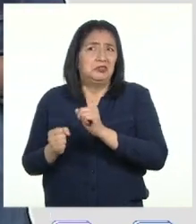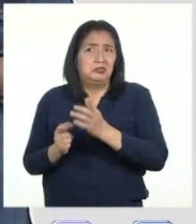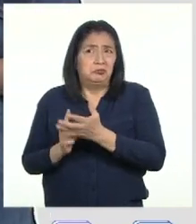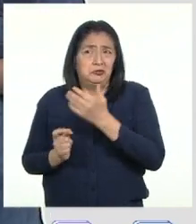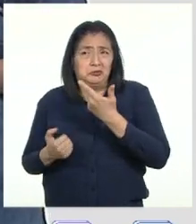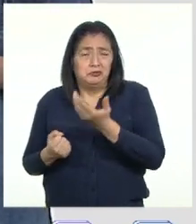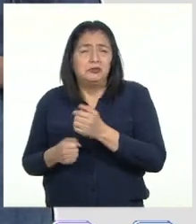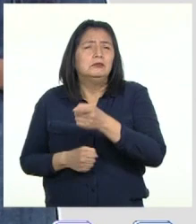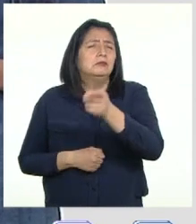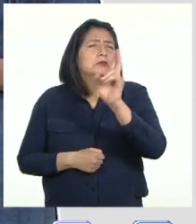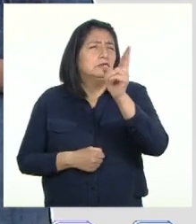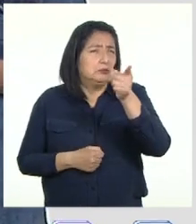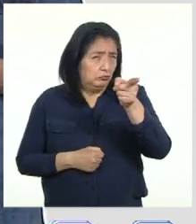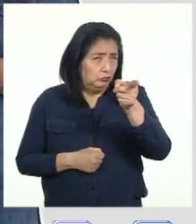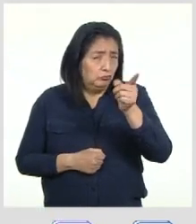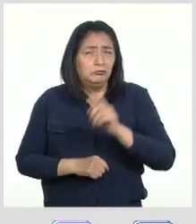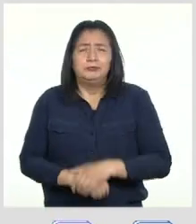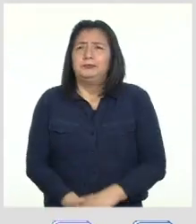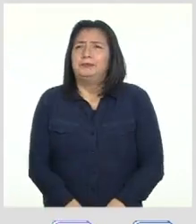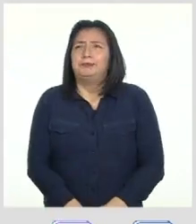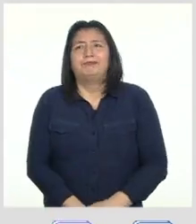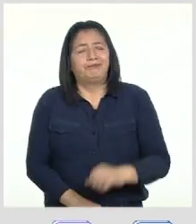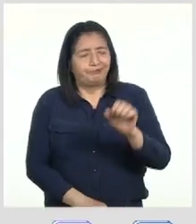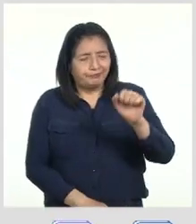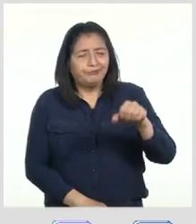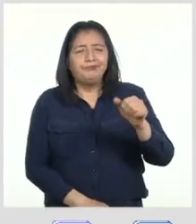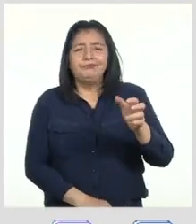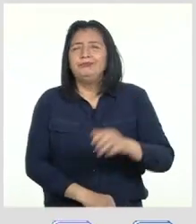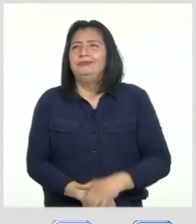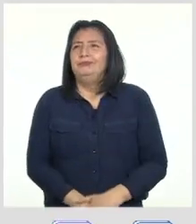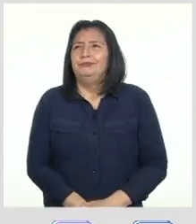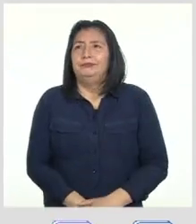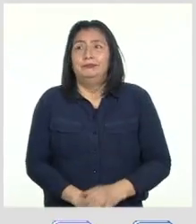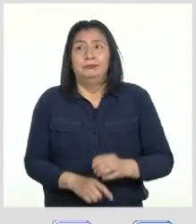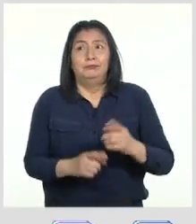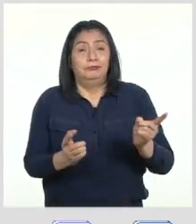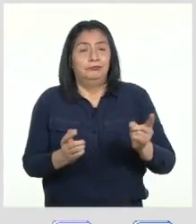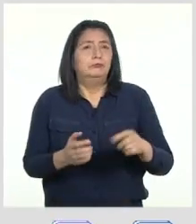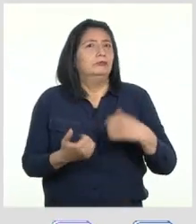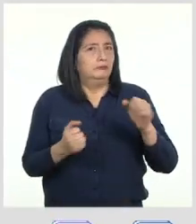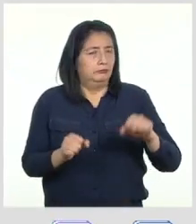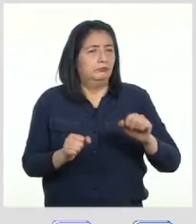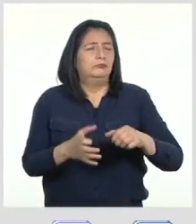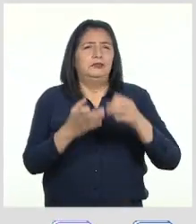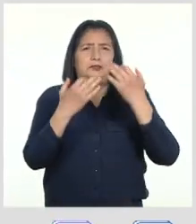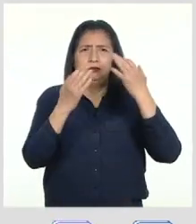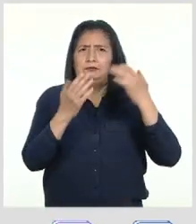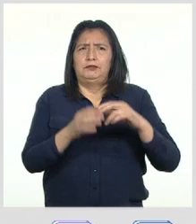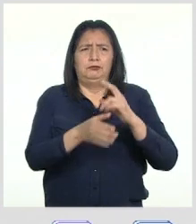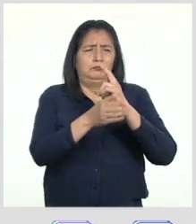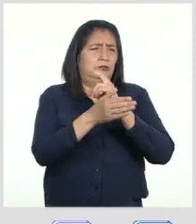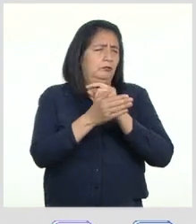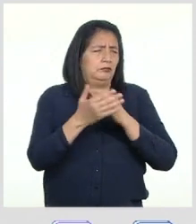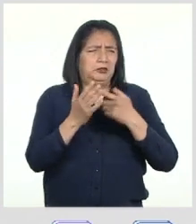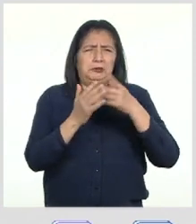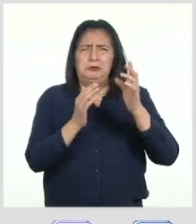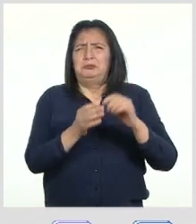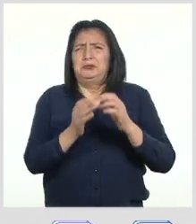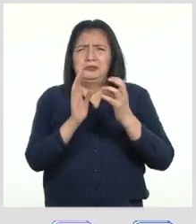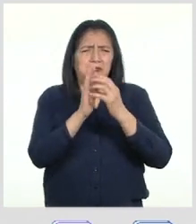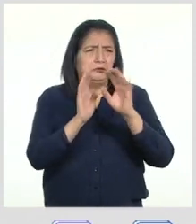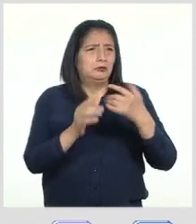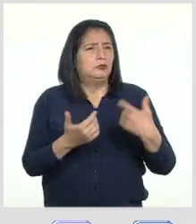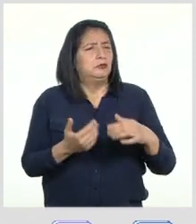¿A usted, profesora, le ha pasado? Sí, claro En las redes sociales abundan publicaciones sobre curas